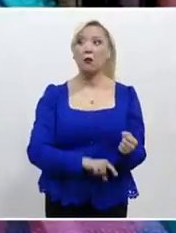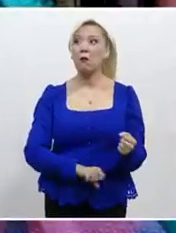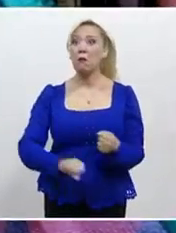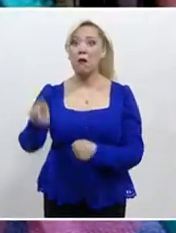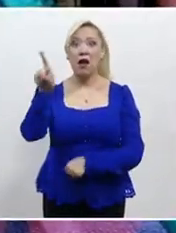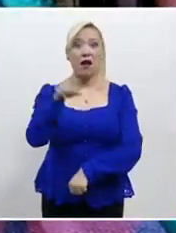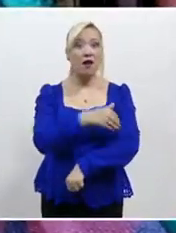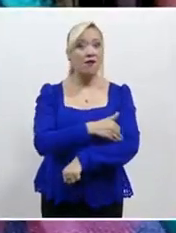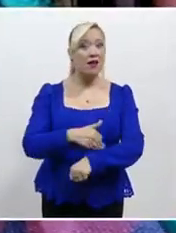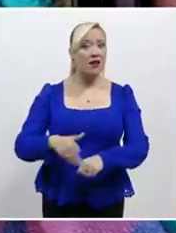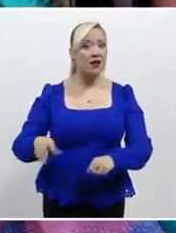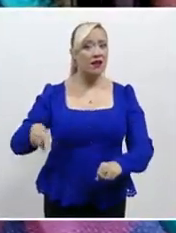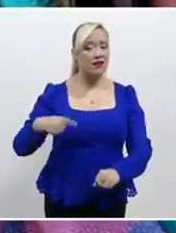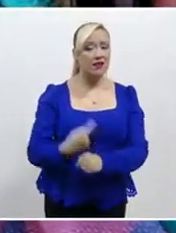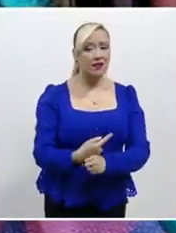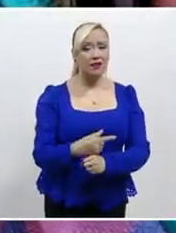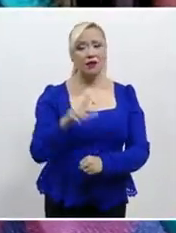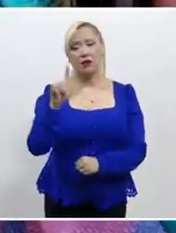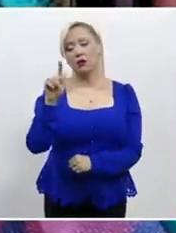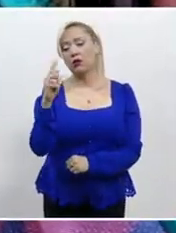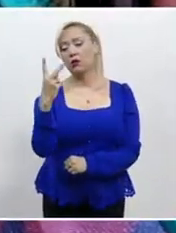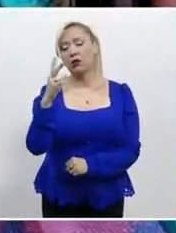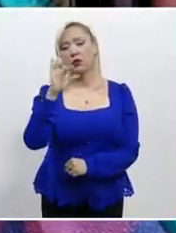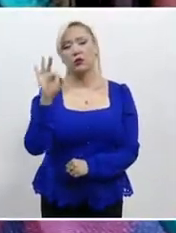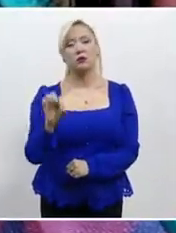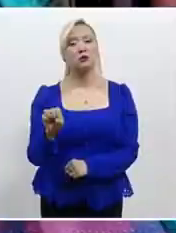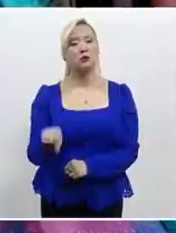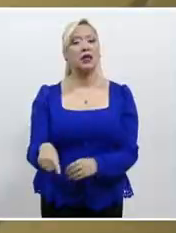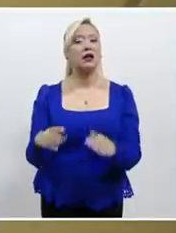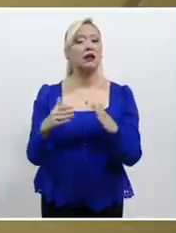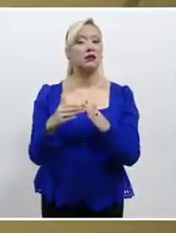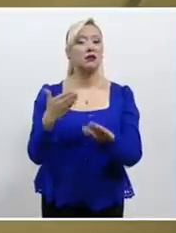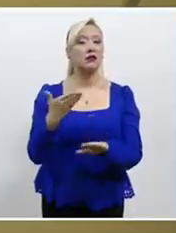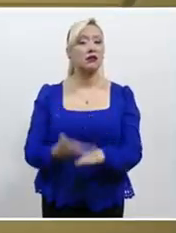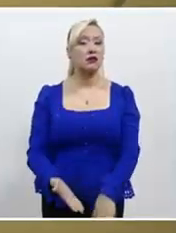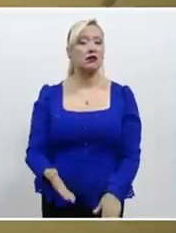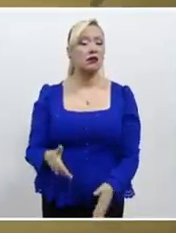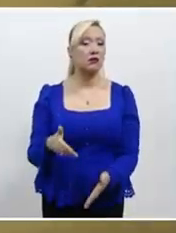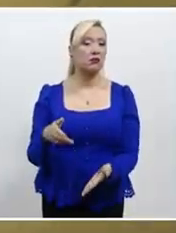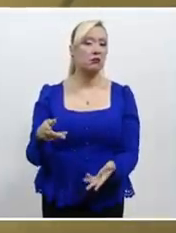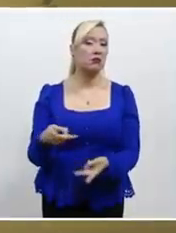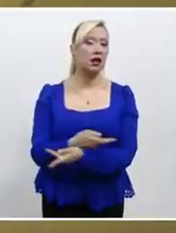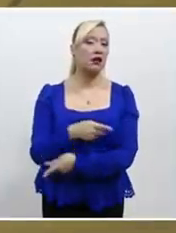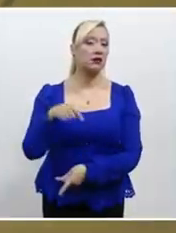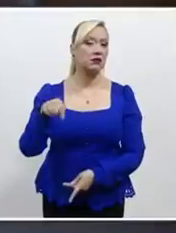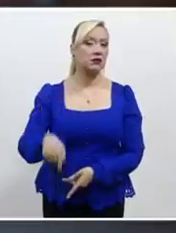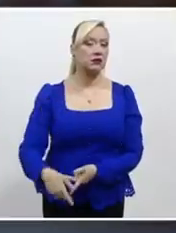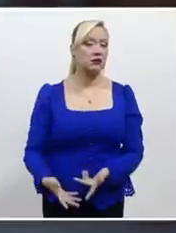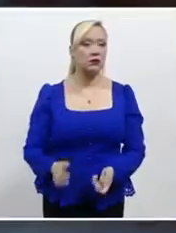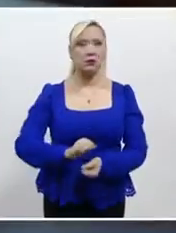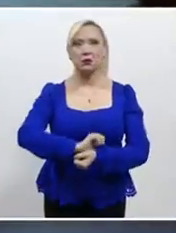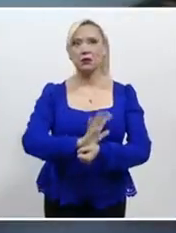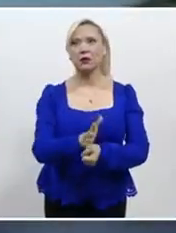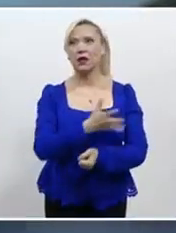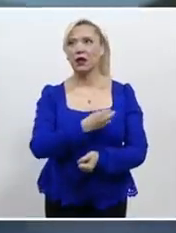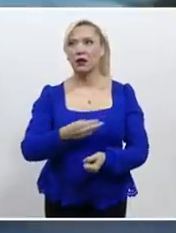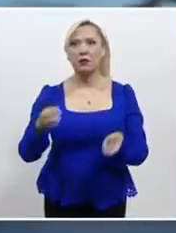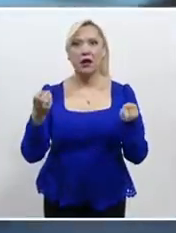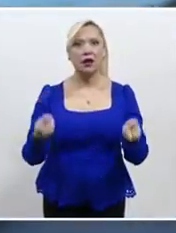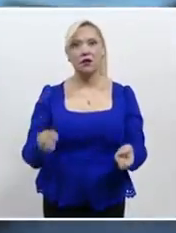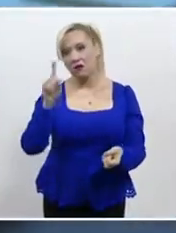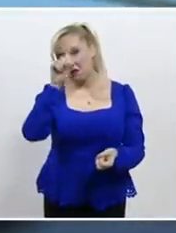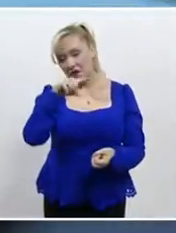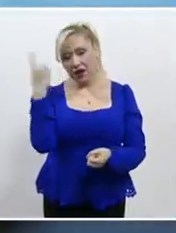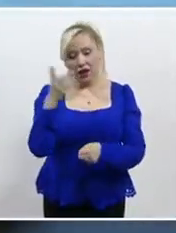y el 72% de estos casos ocurren en el hogar. Mencionaron que a consecuencia de la pandemia, la pornografía infantil